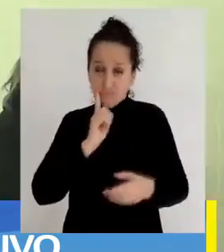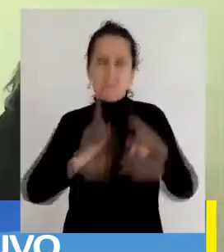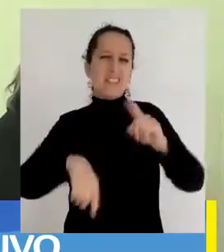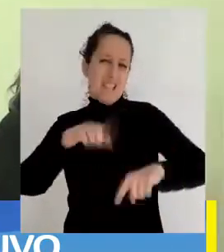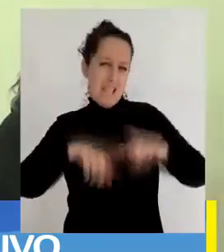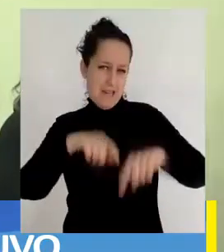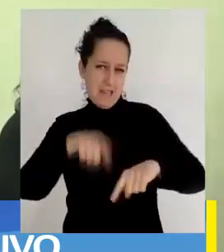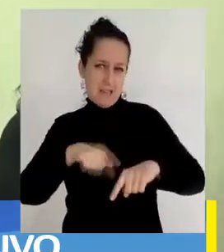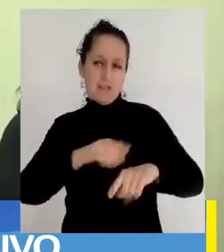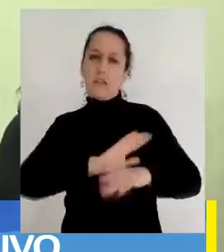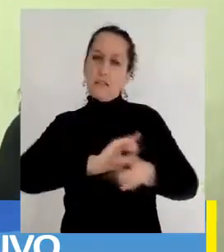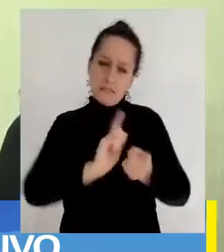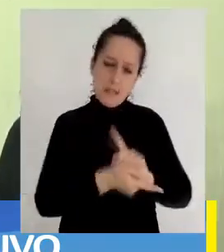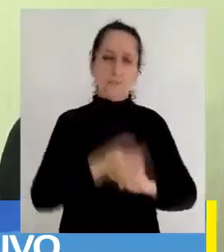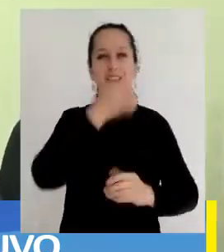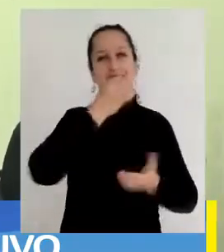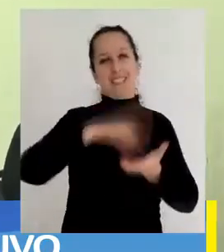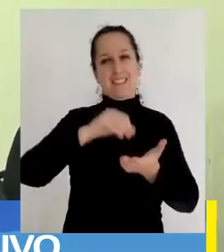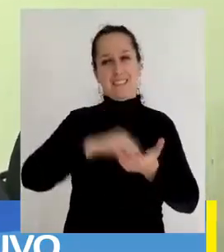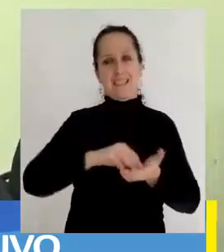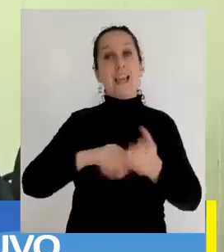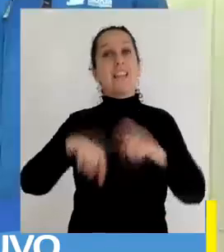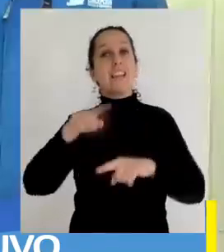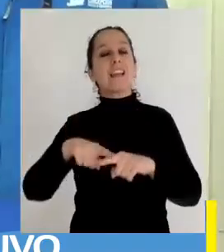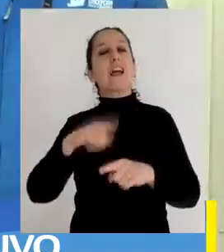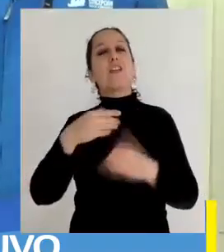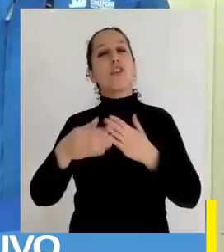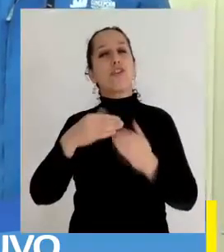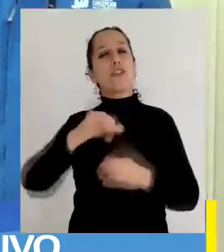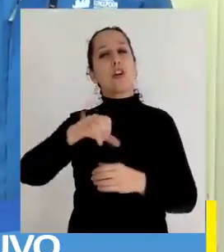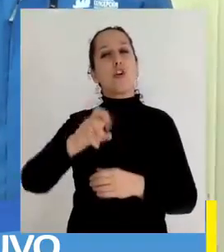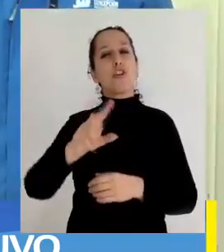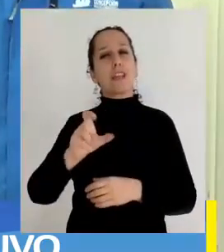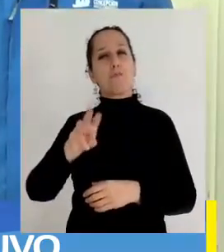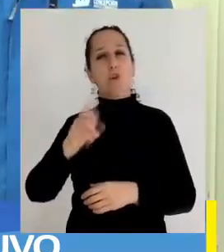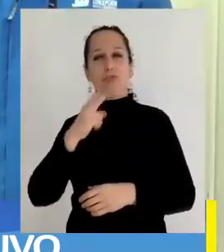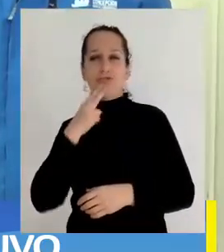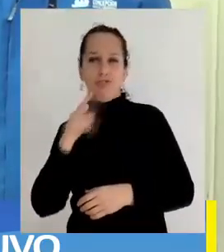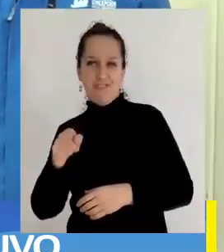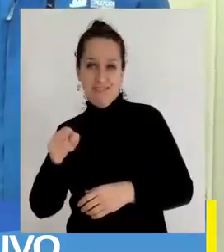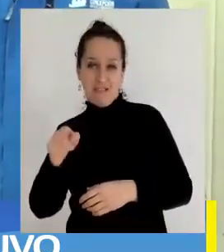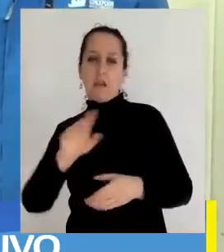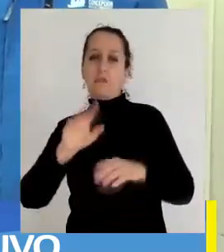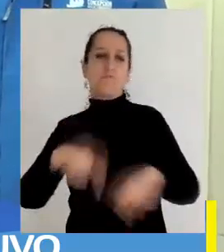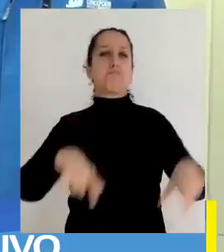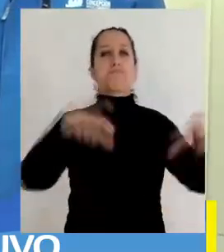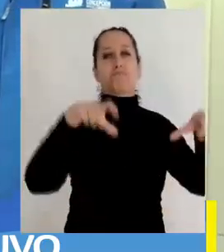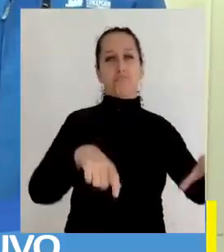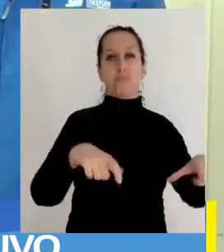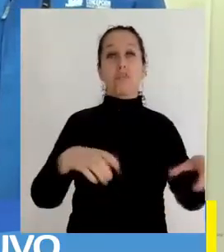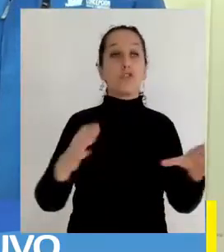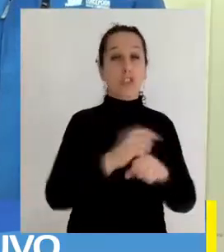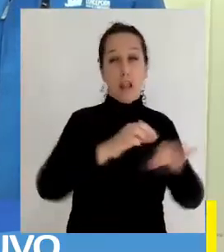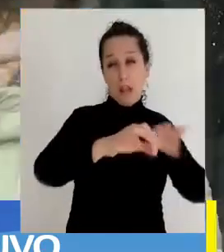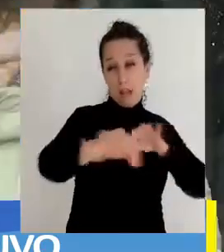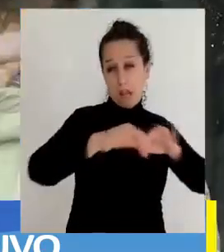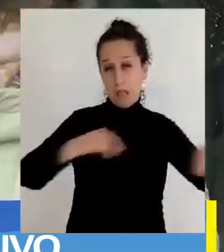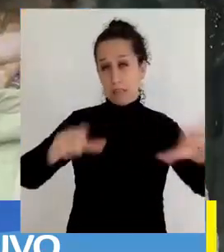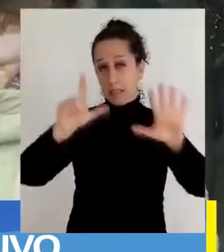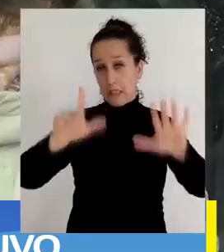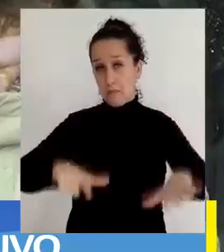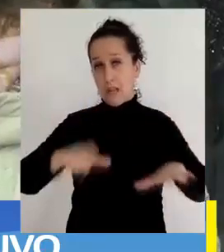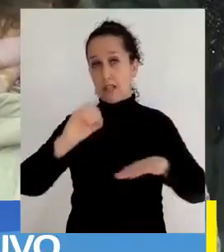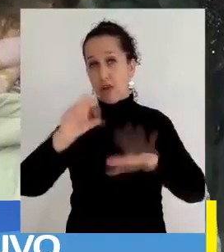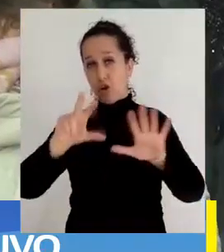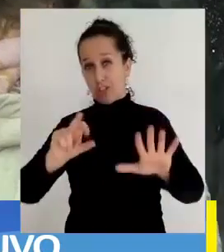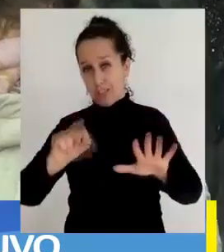la actual de tierra de Jorge Mon, entre Miraflores y Sotomayor, en una superficie de 7.080